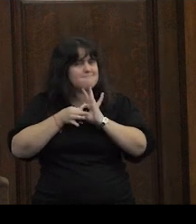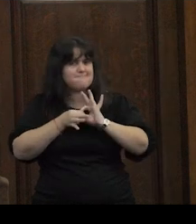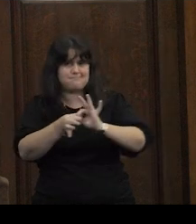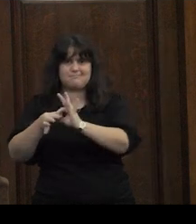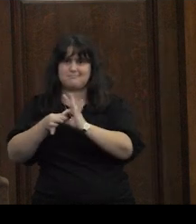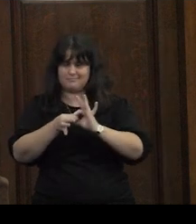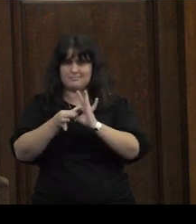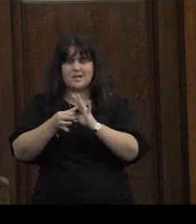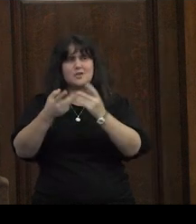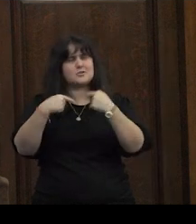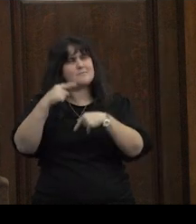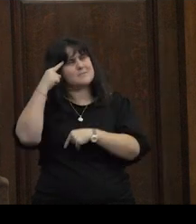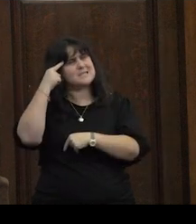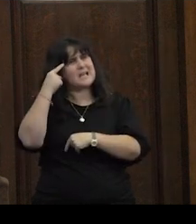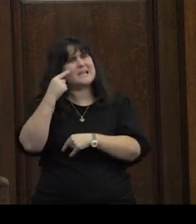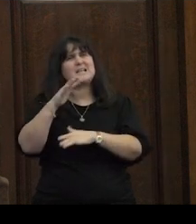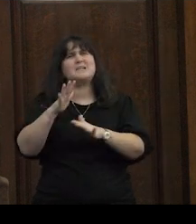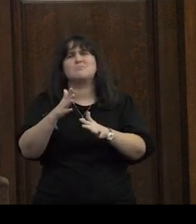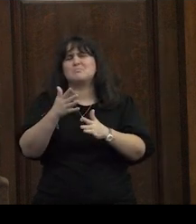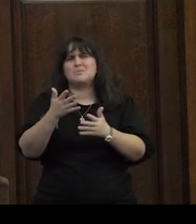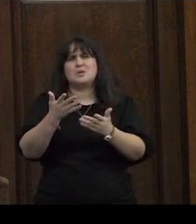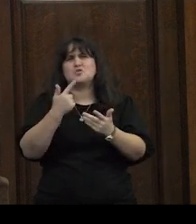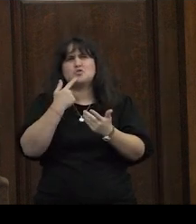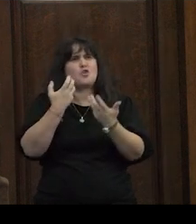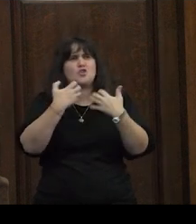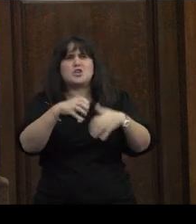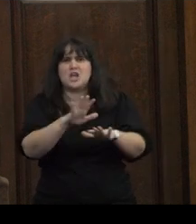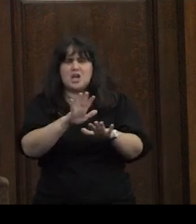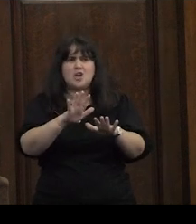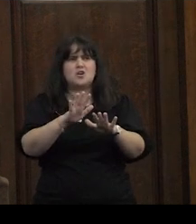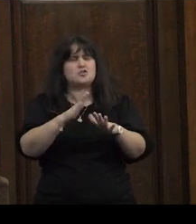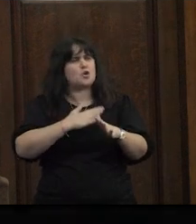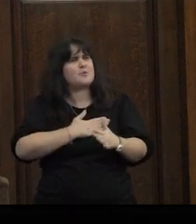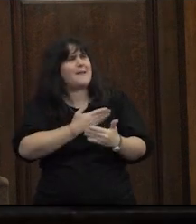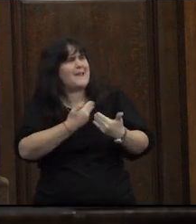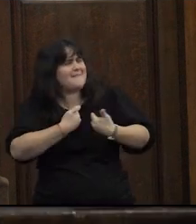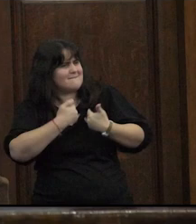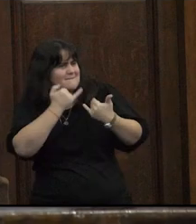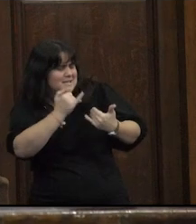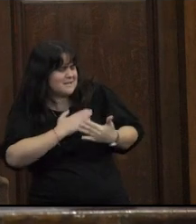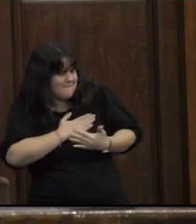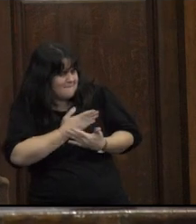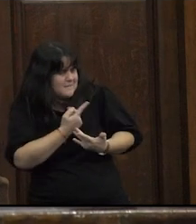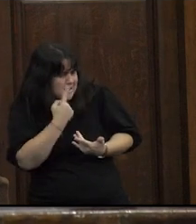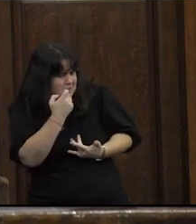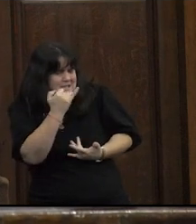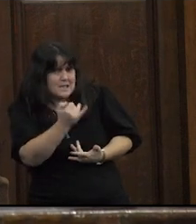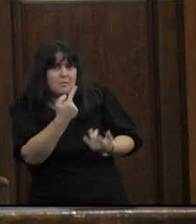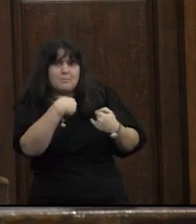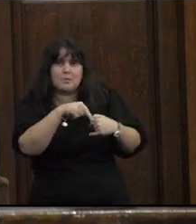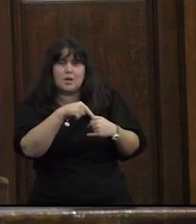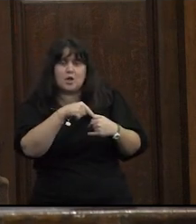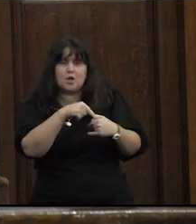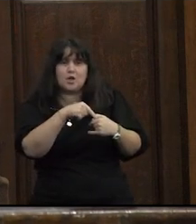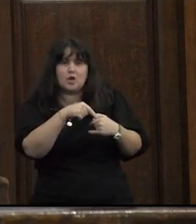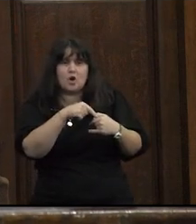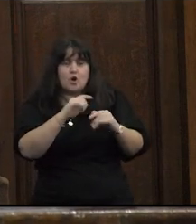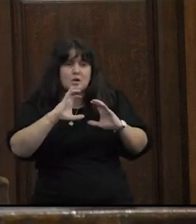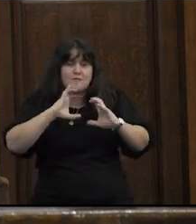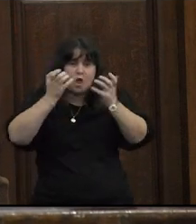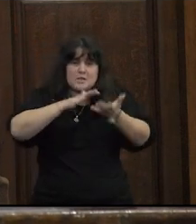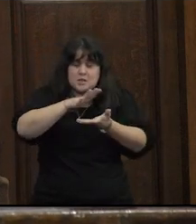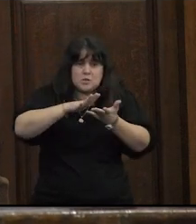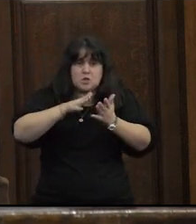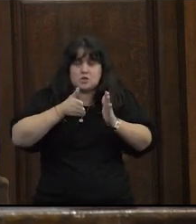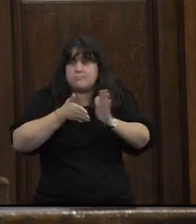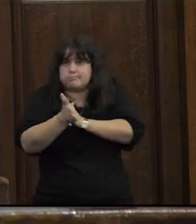preguntarse ¿y qué pasa si yo me quiero? si yo tengo el registro subjetivo de que me quiero pero igual no puedo salir de